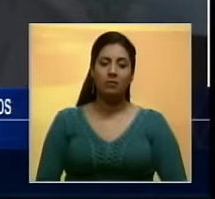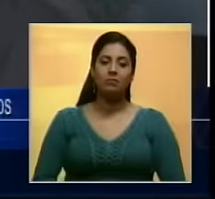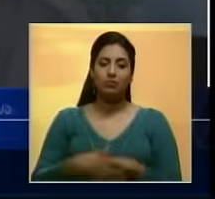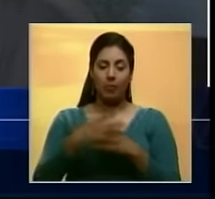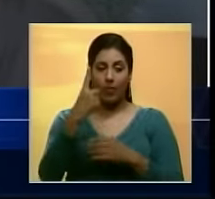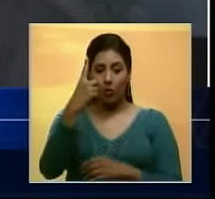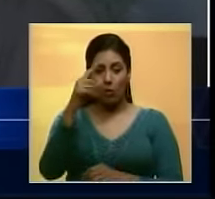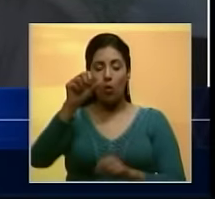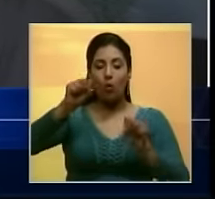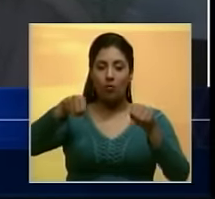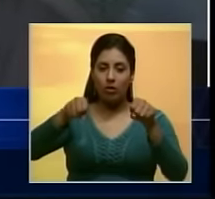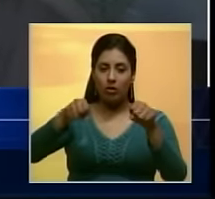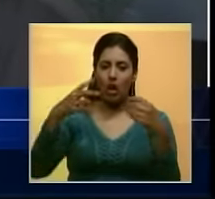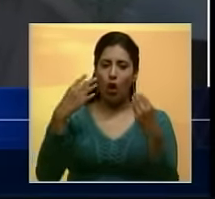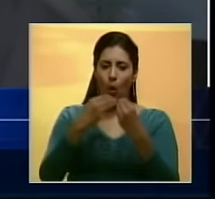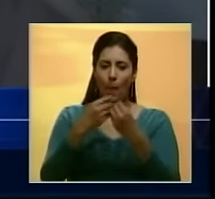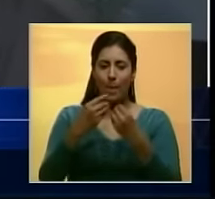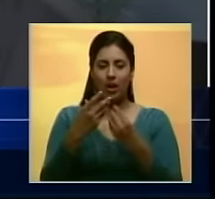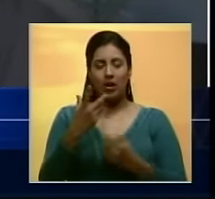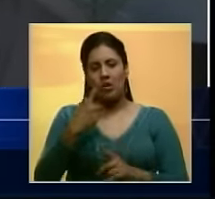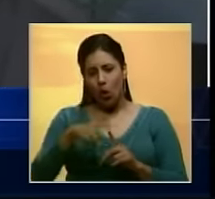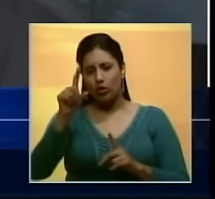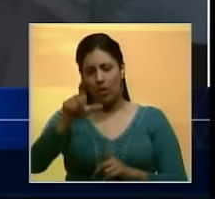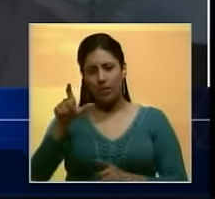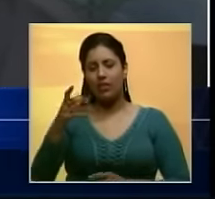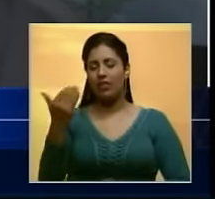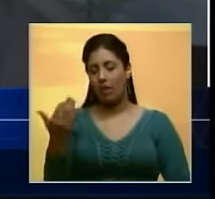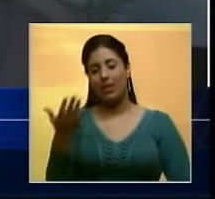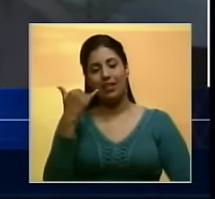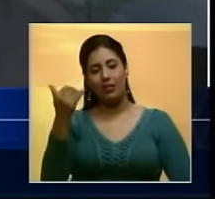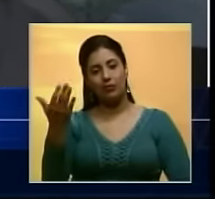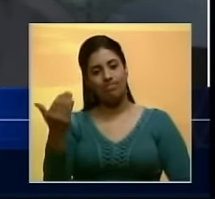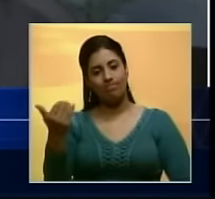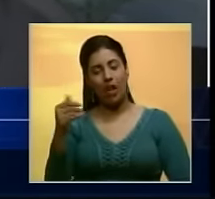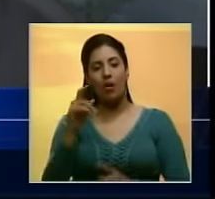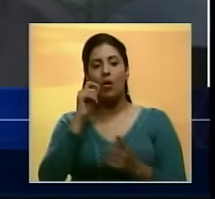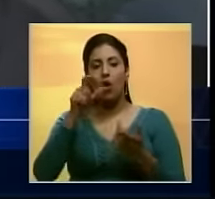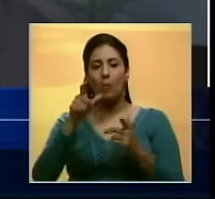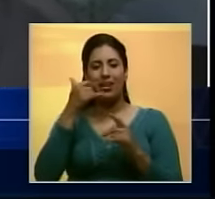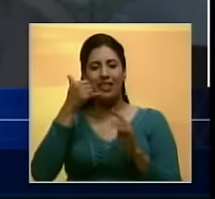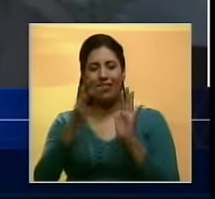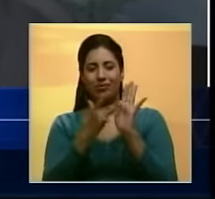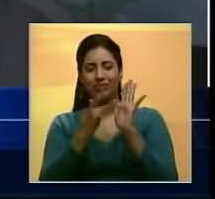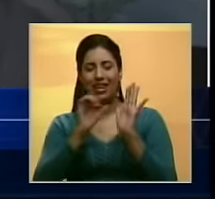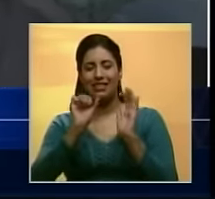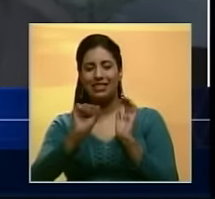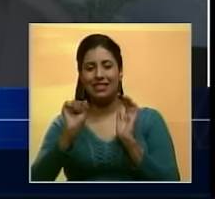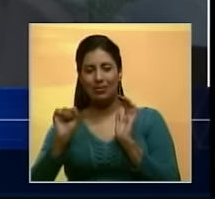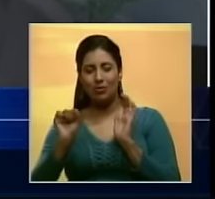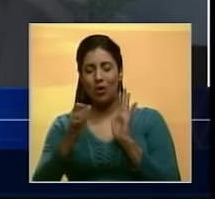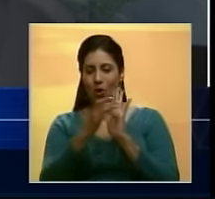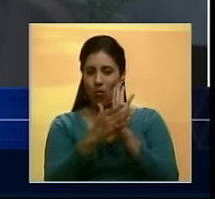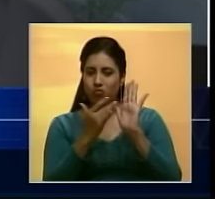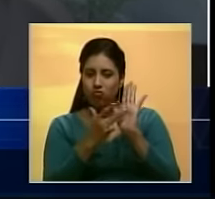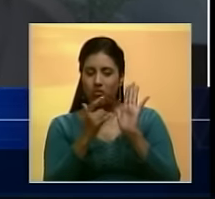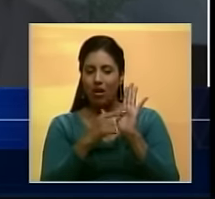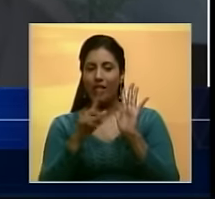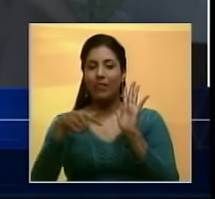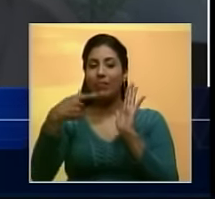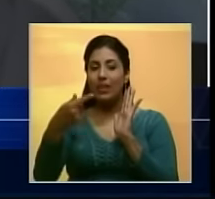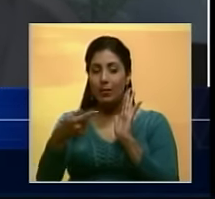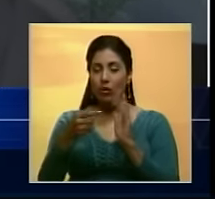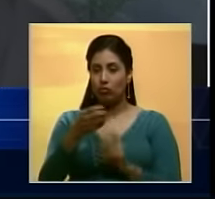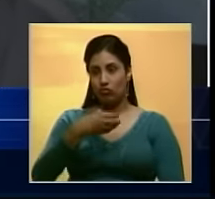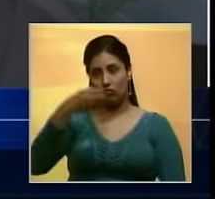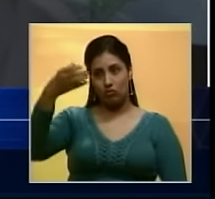un motorizado en compañía, pues, y le pidieron su teléfono. Cargaba un teléfono Sanzu, él le entrega el teléfono y al momento que le